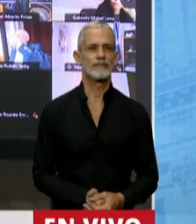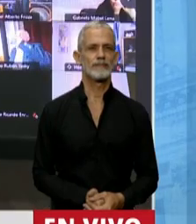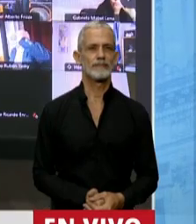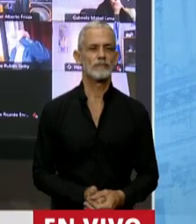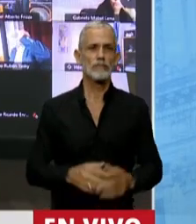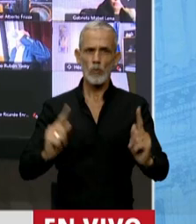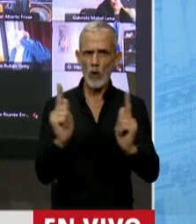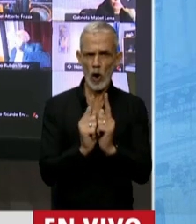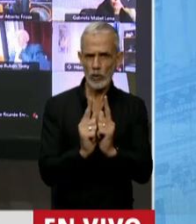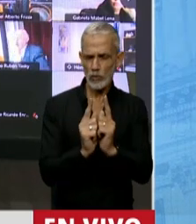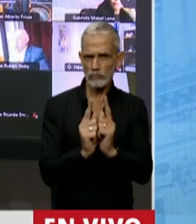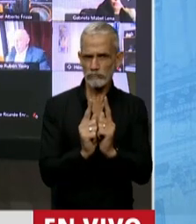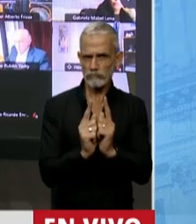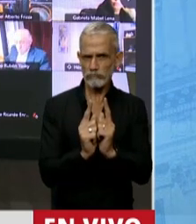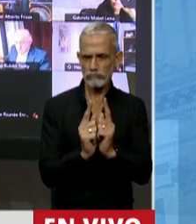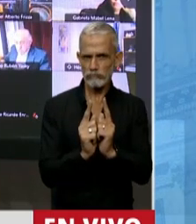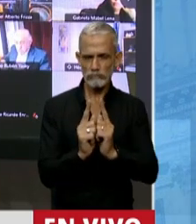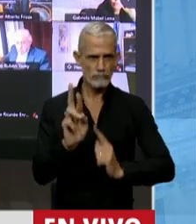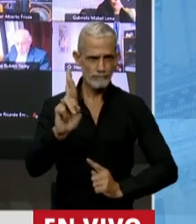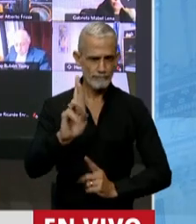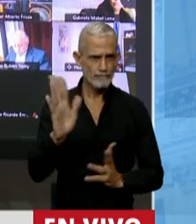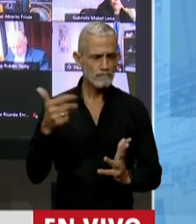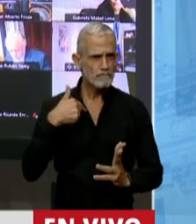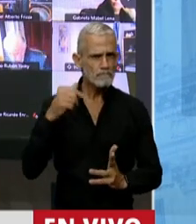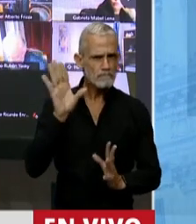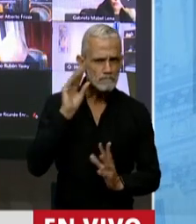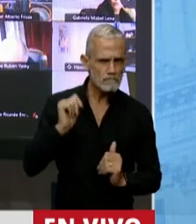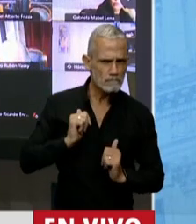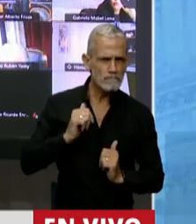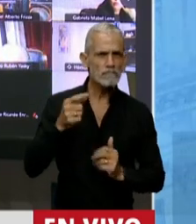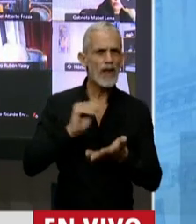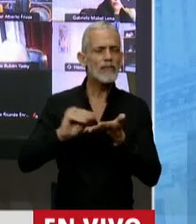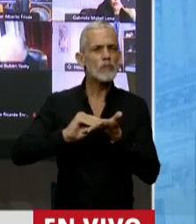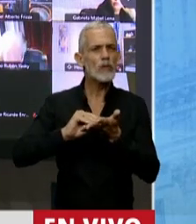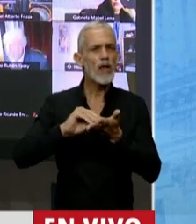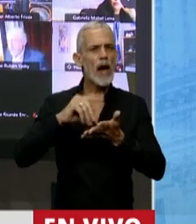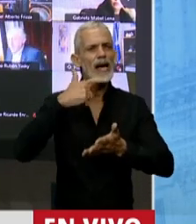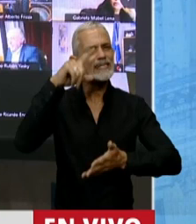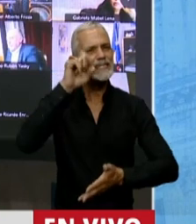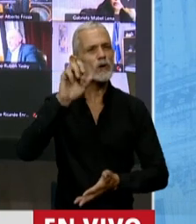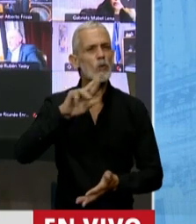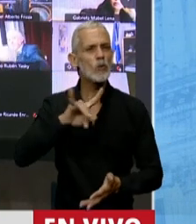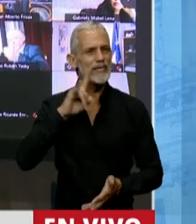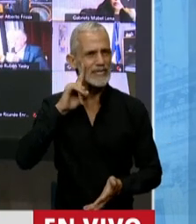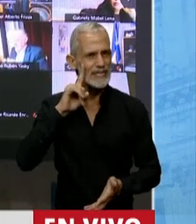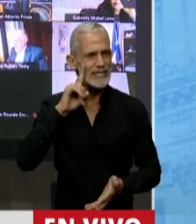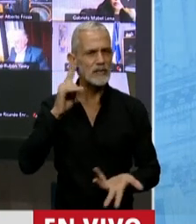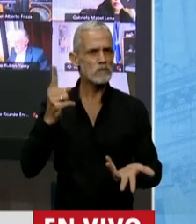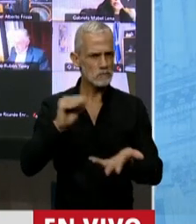Es muy cortita, señor Presidente. Escuchamos antes a la diputada Cerruti, que hizo uso de la palabra